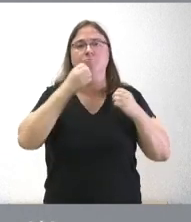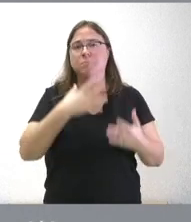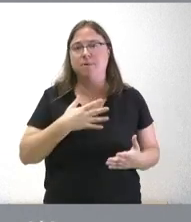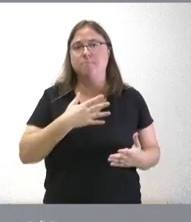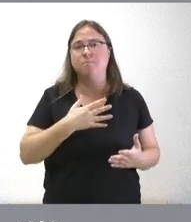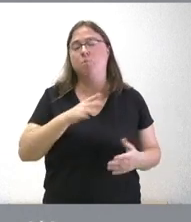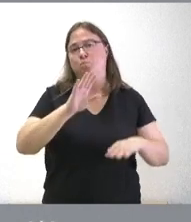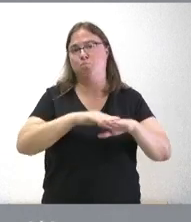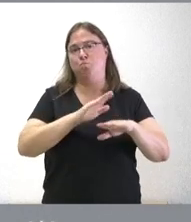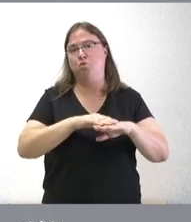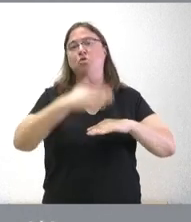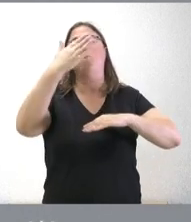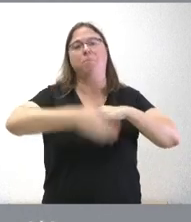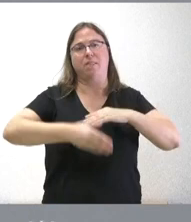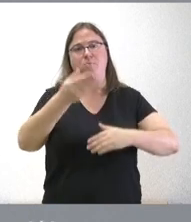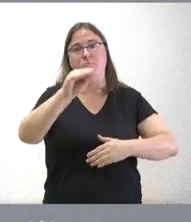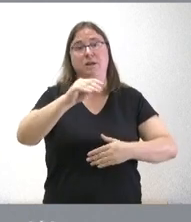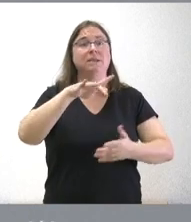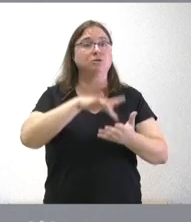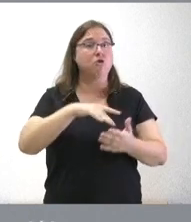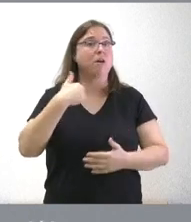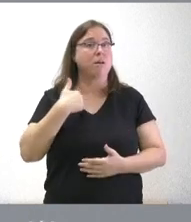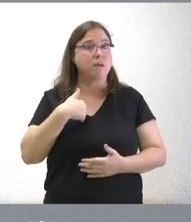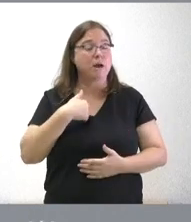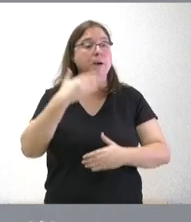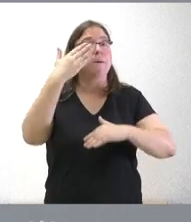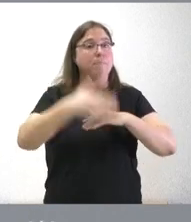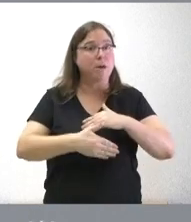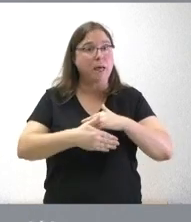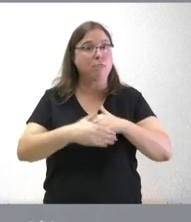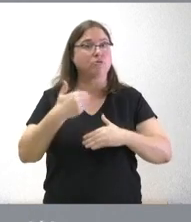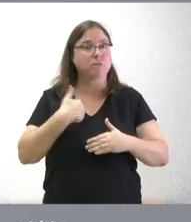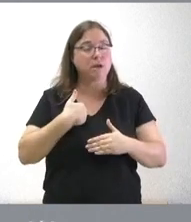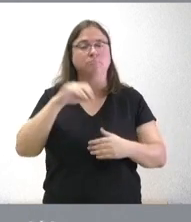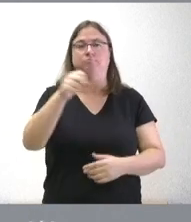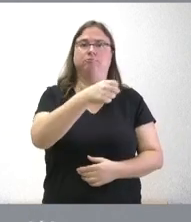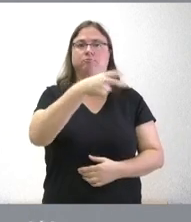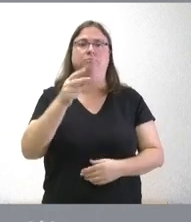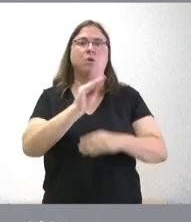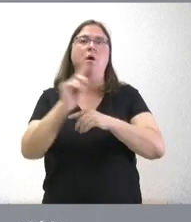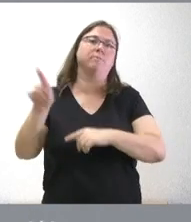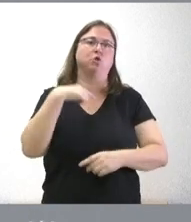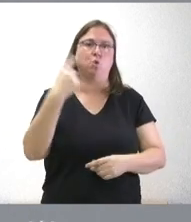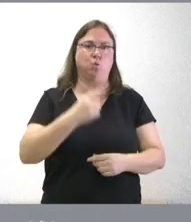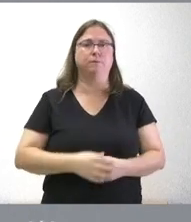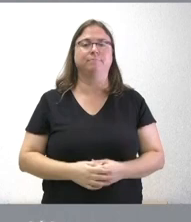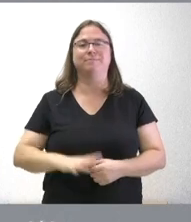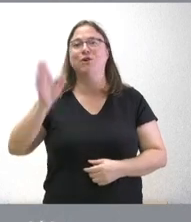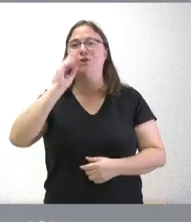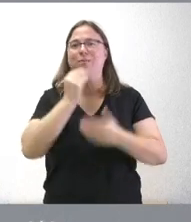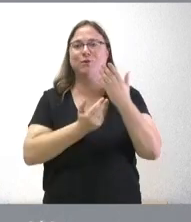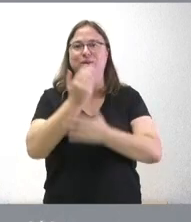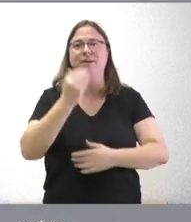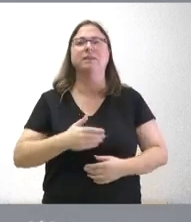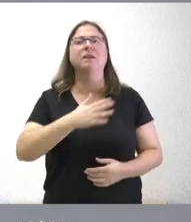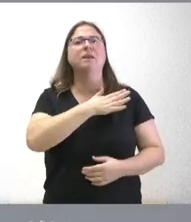es por lo que se dio ese plazo adicional y en el momento en que concurra ese plazo pues se procederá a resolver la ayuda para todos Hola, qué tal buenos días